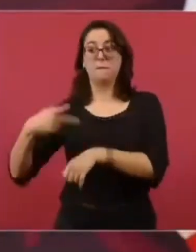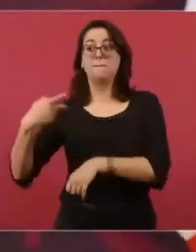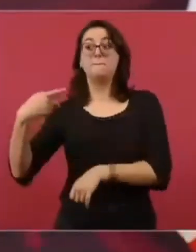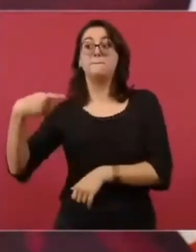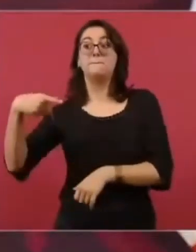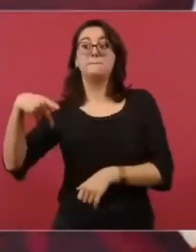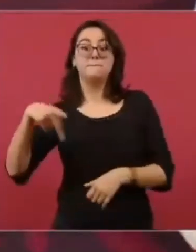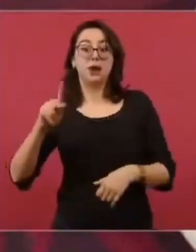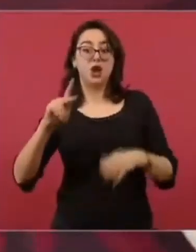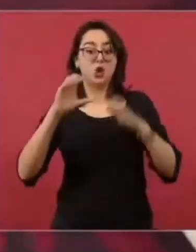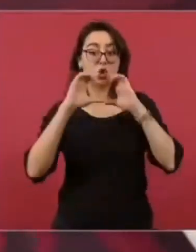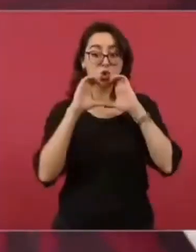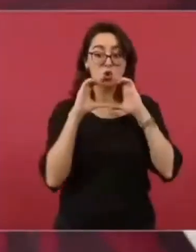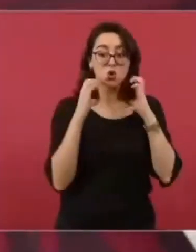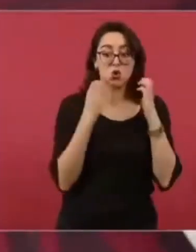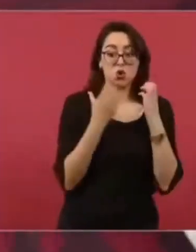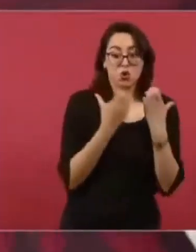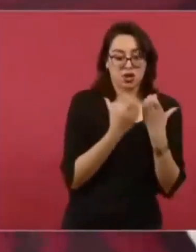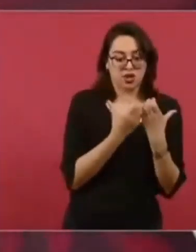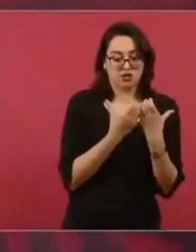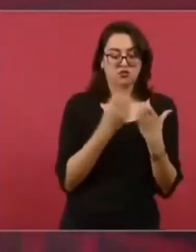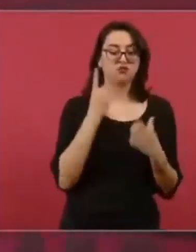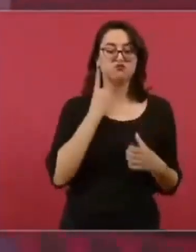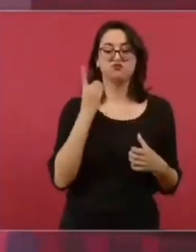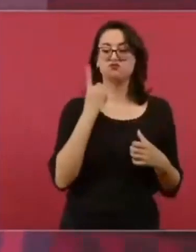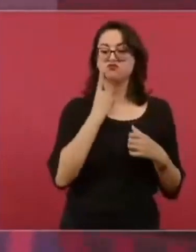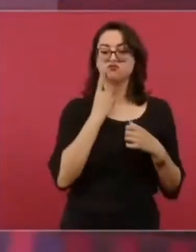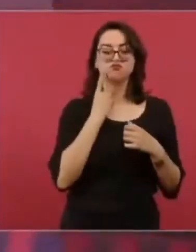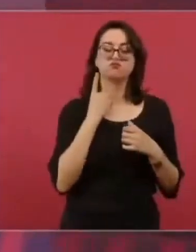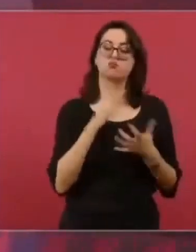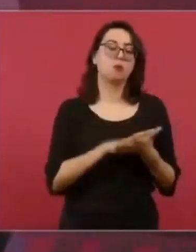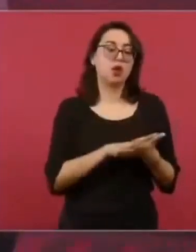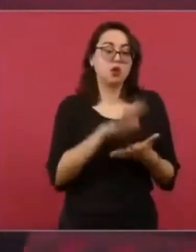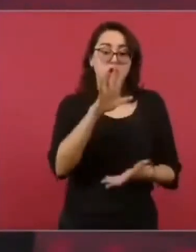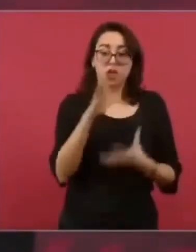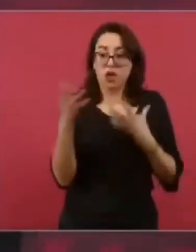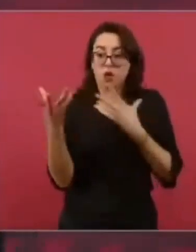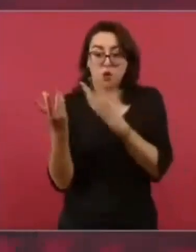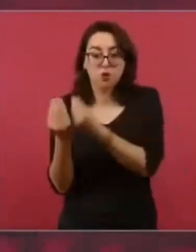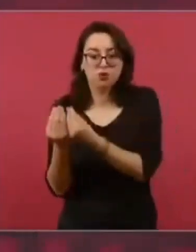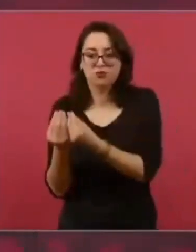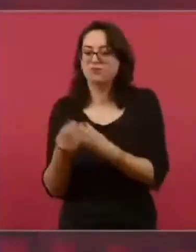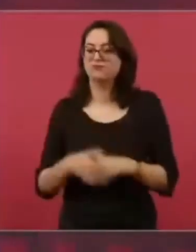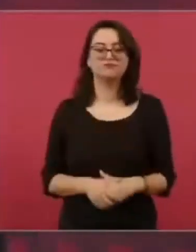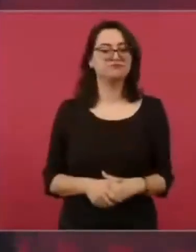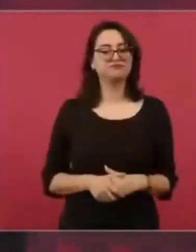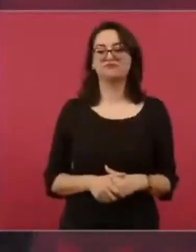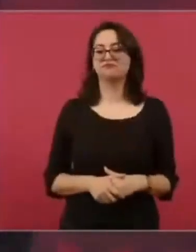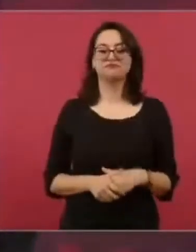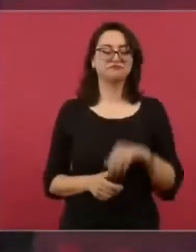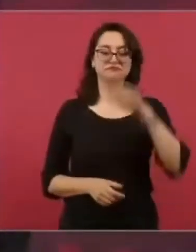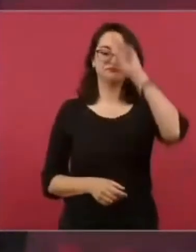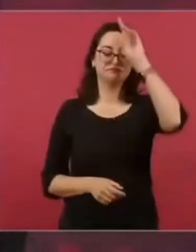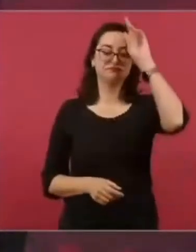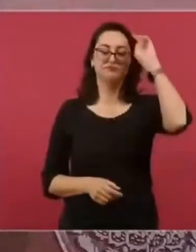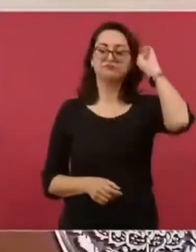Entonces, los del Congreso se agrupan